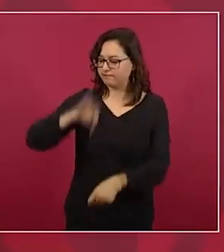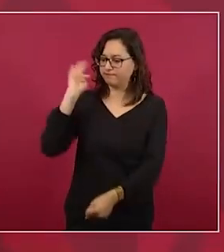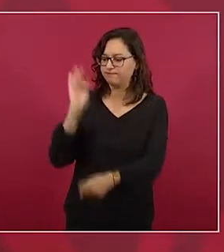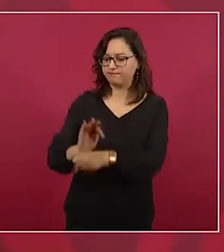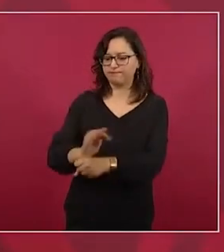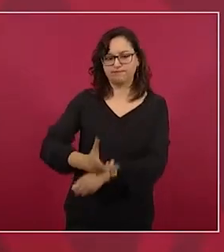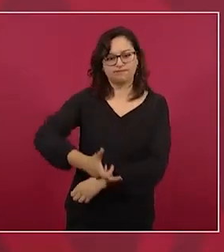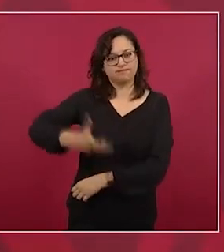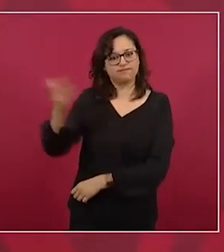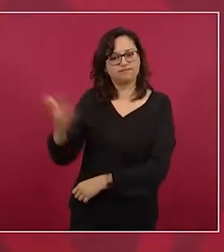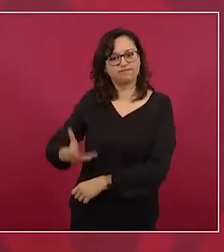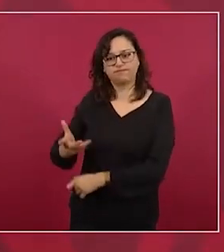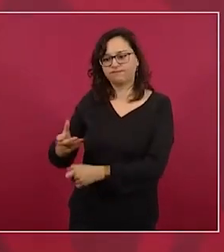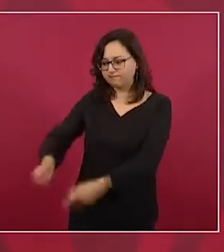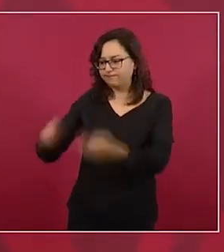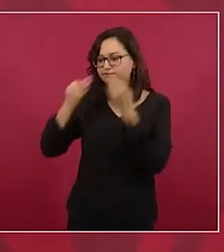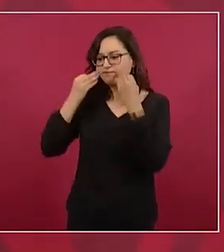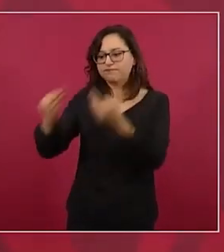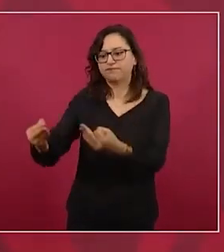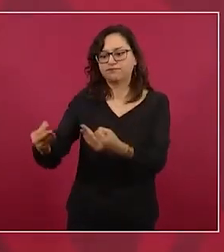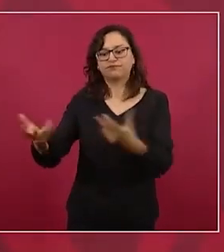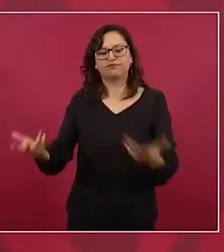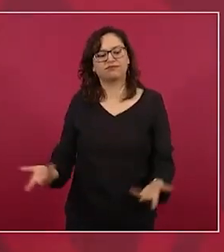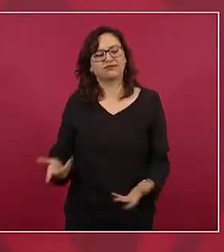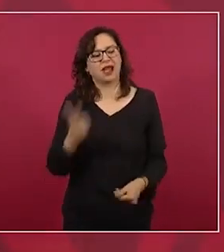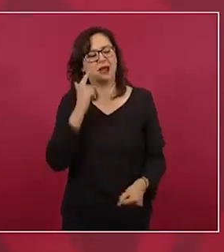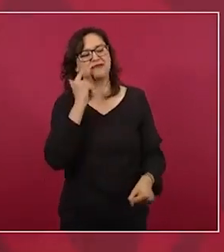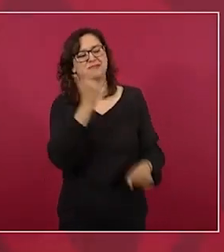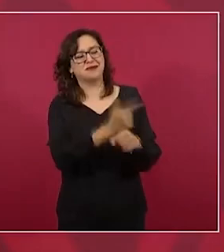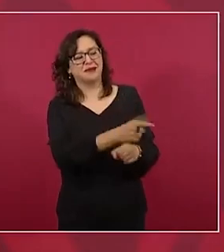pues ya los conocemos a estos farsantes.